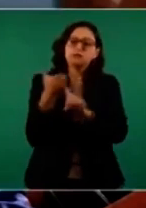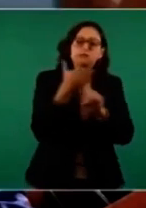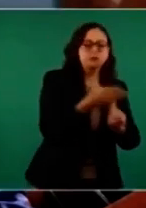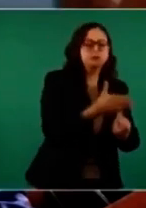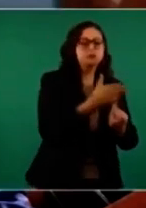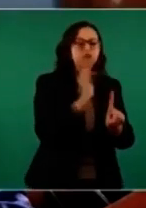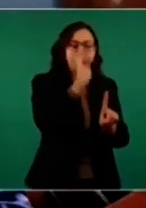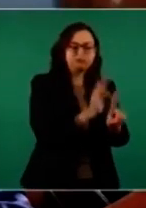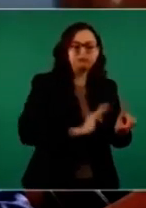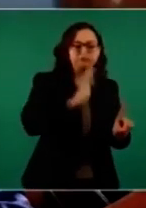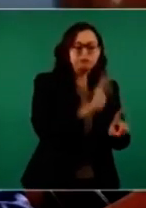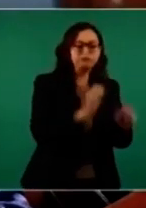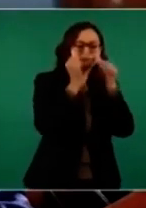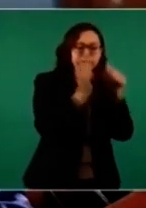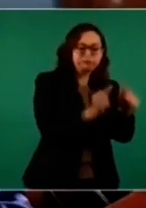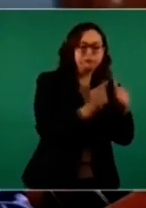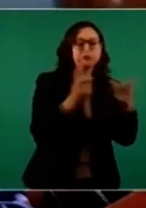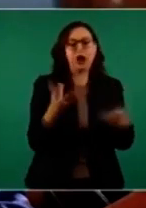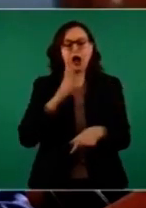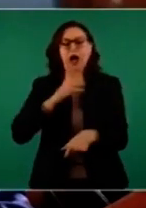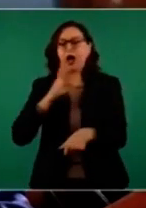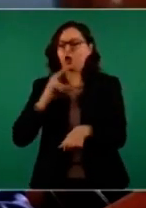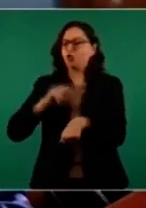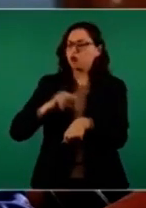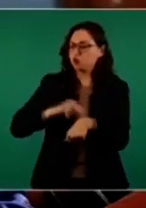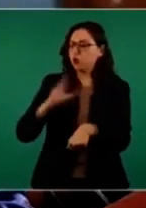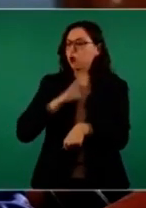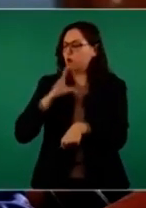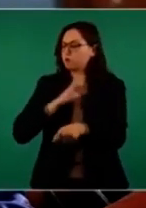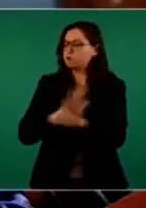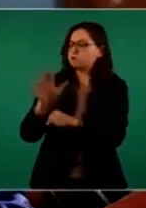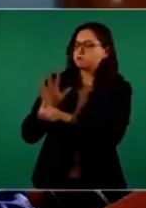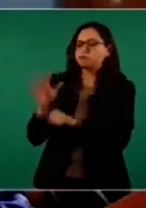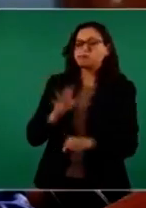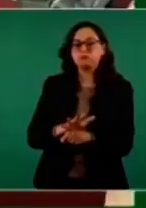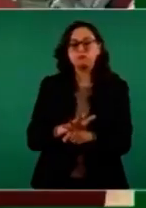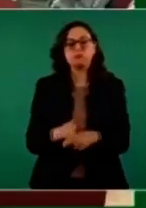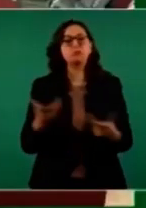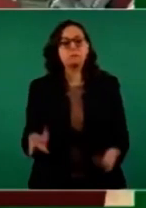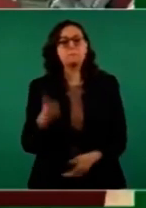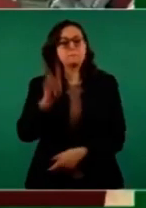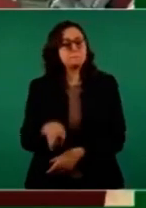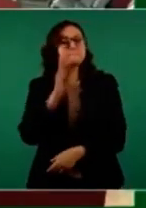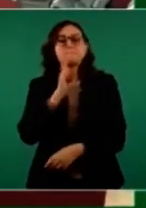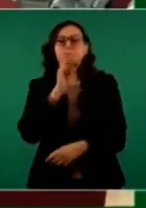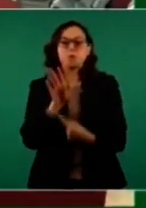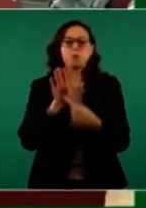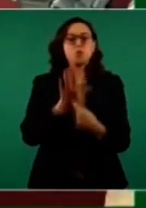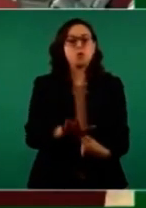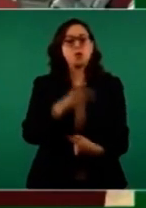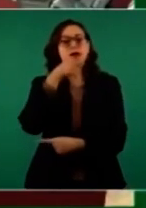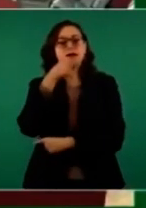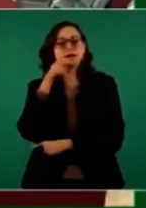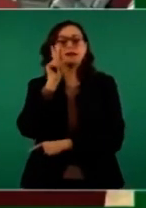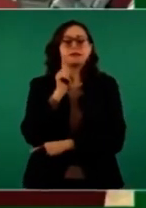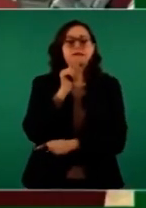hay médicos para eso. Pero está demostrado que tienen menos